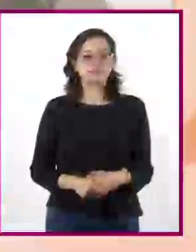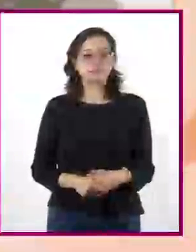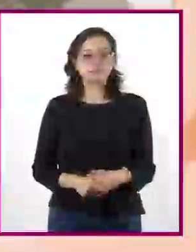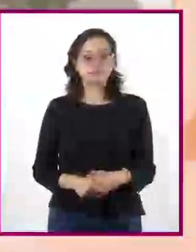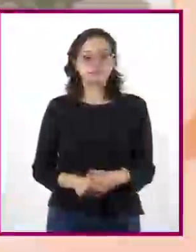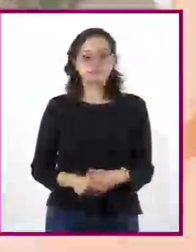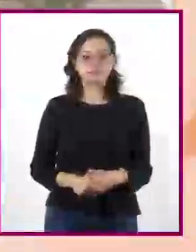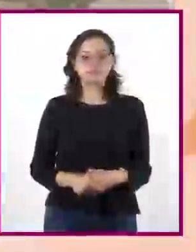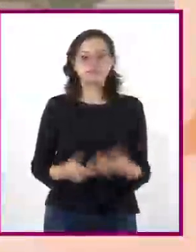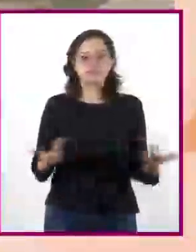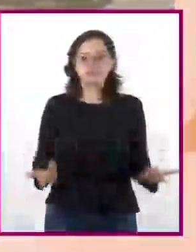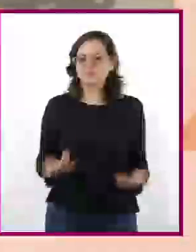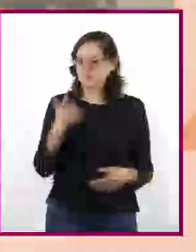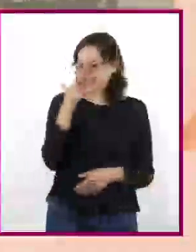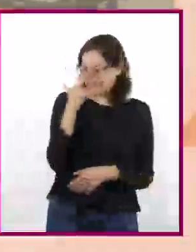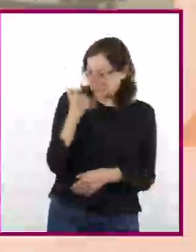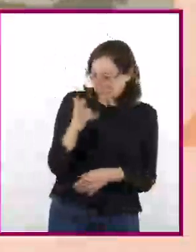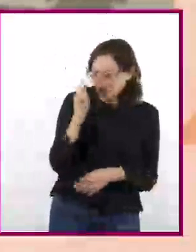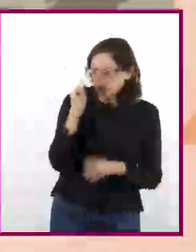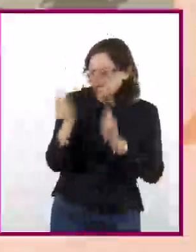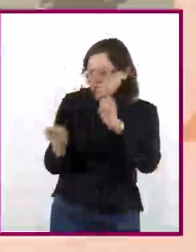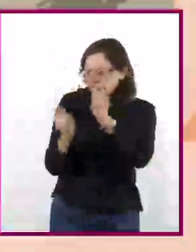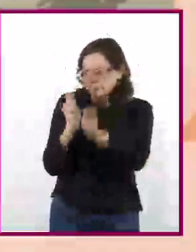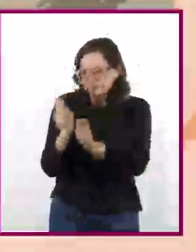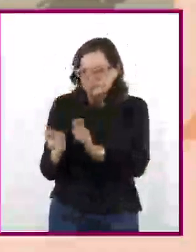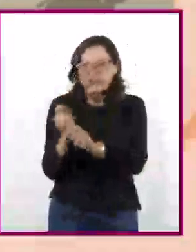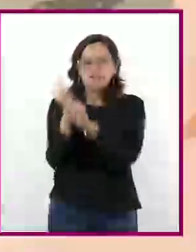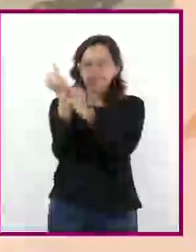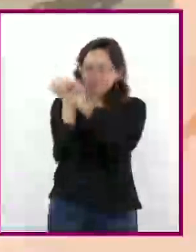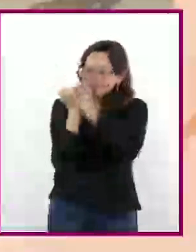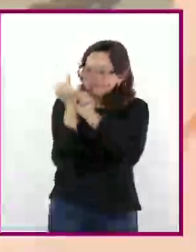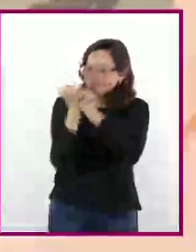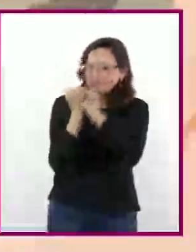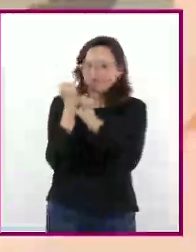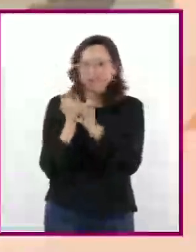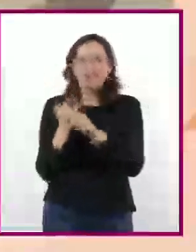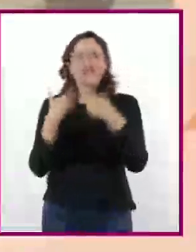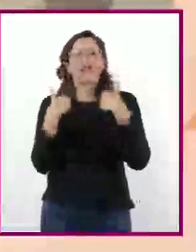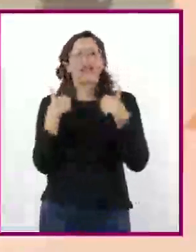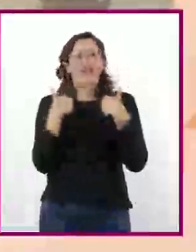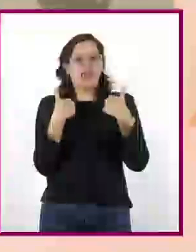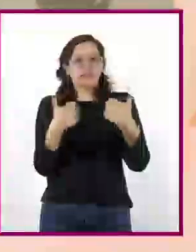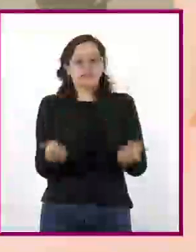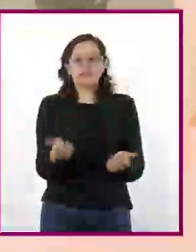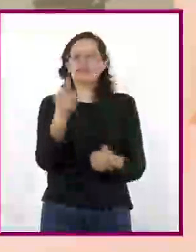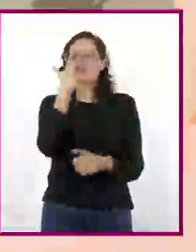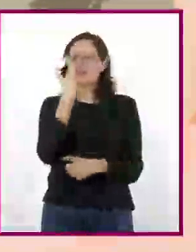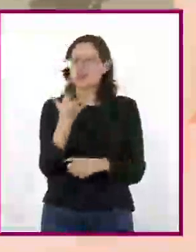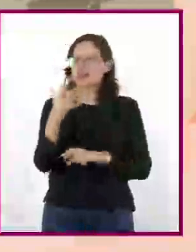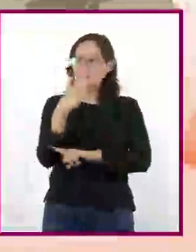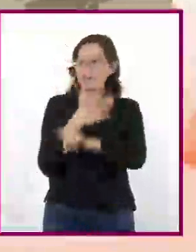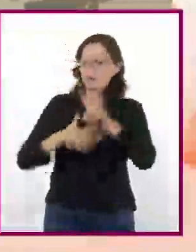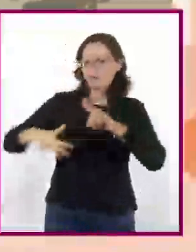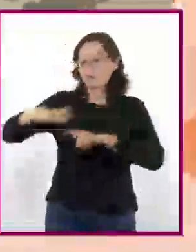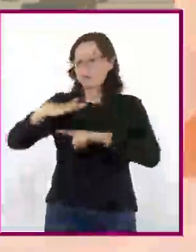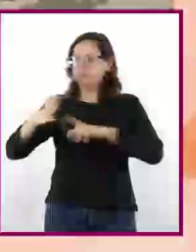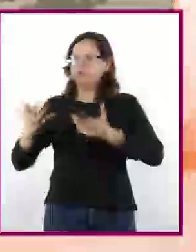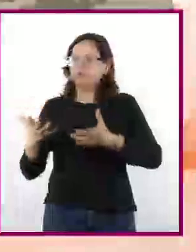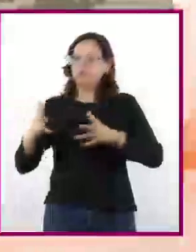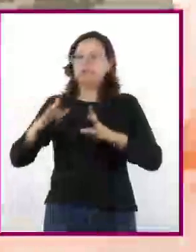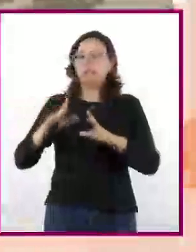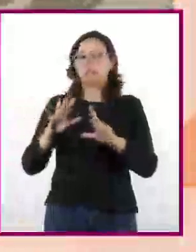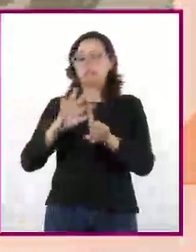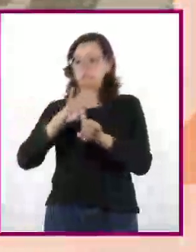Un estudio de caso es una investigación que sirve para comprender y analizar un fenómeno geográfico con una